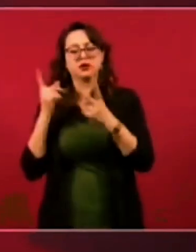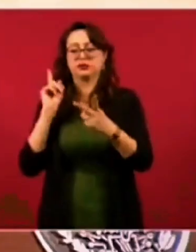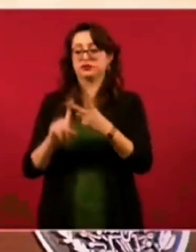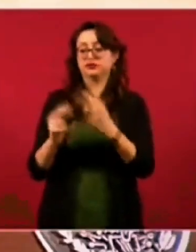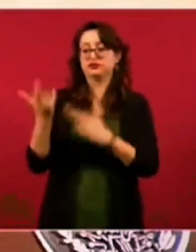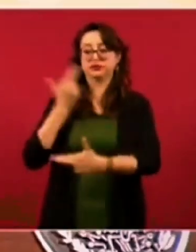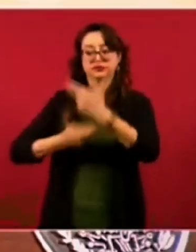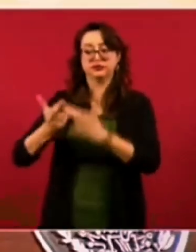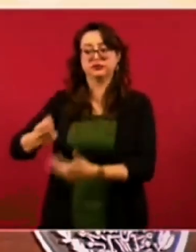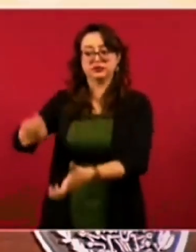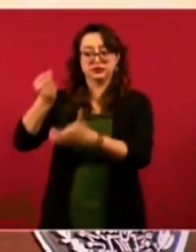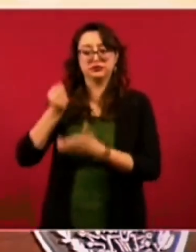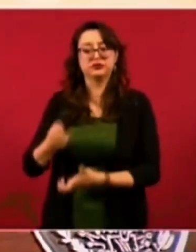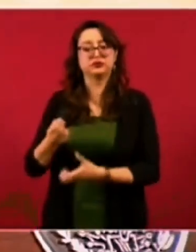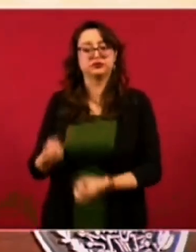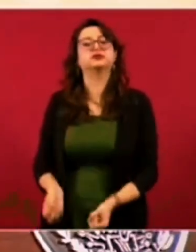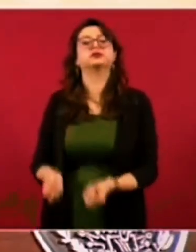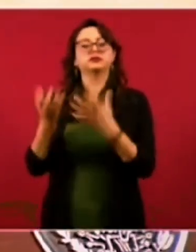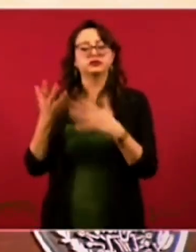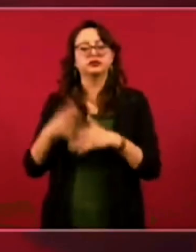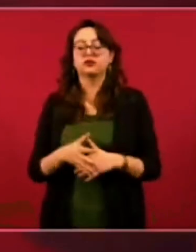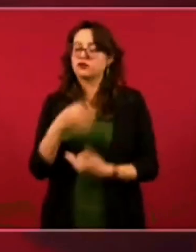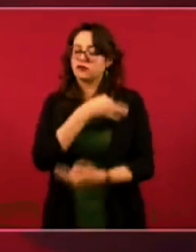es el desfalco,